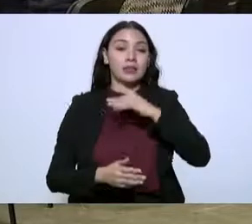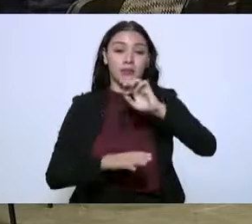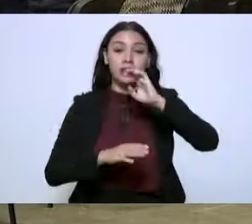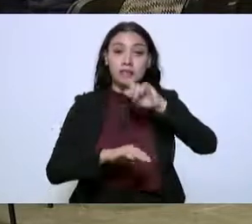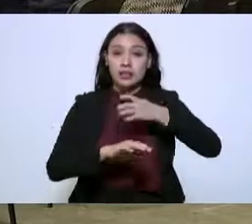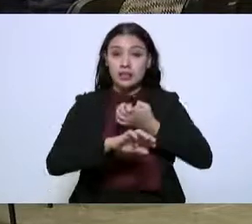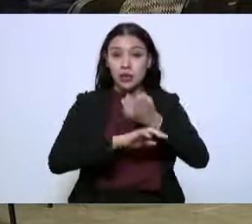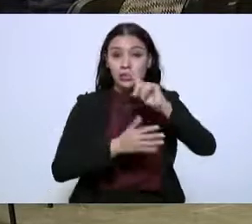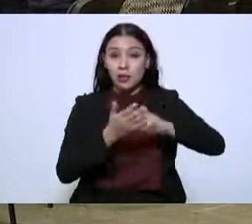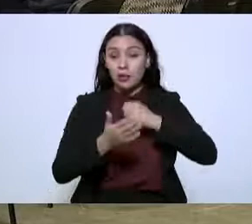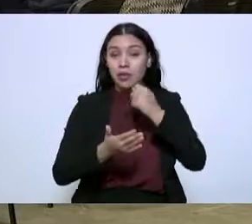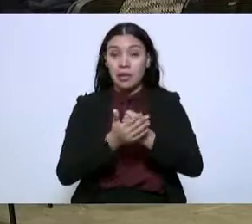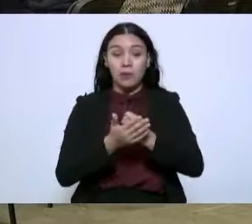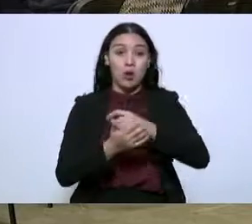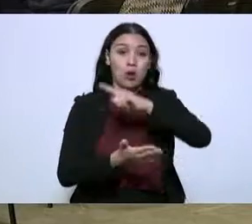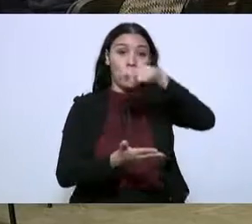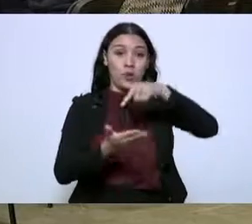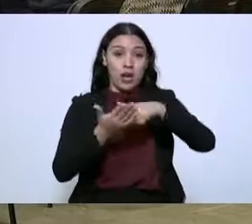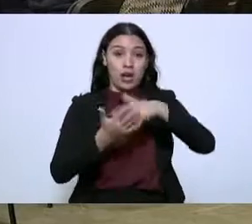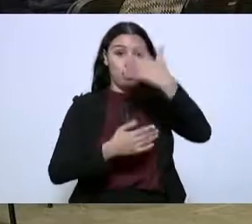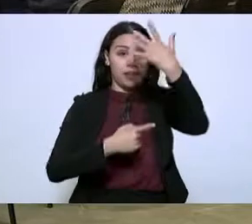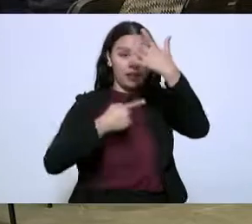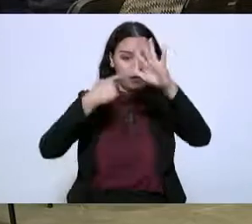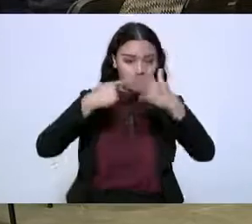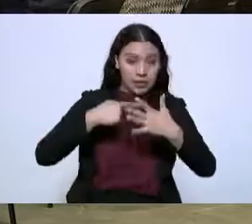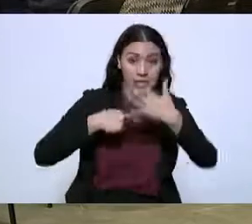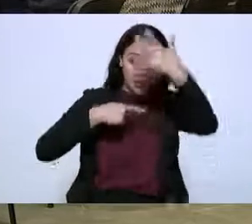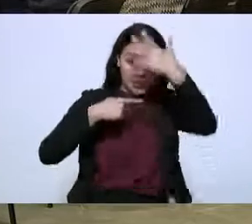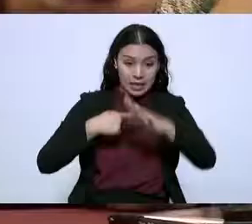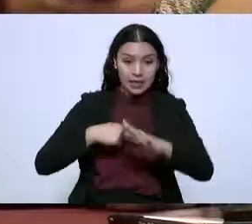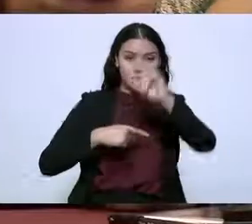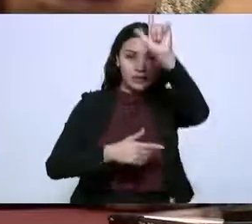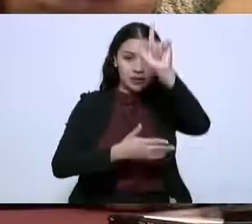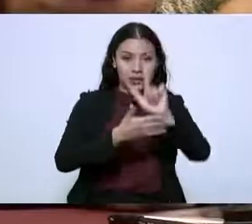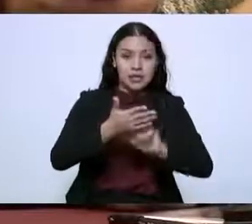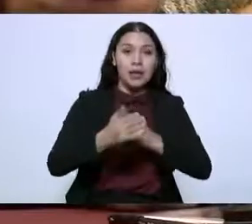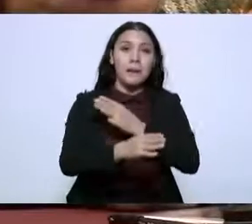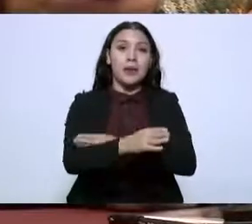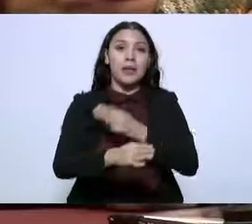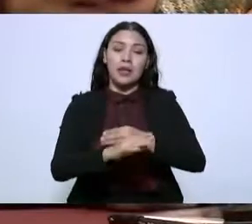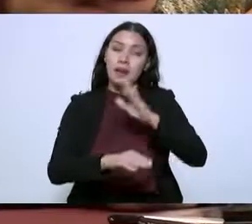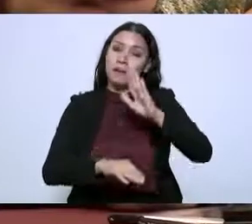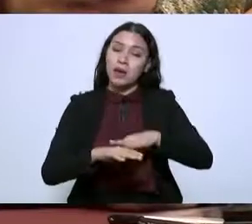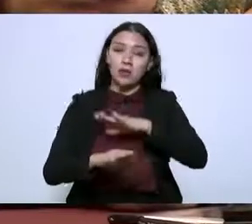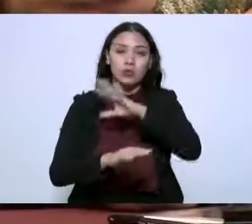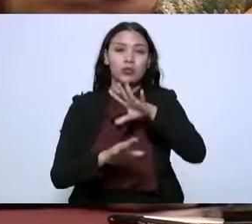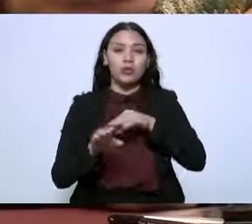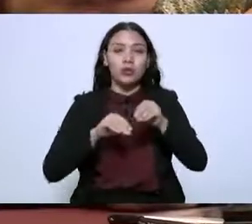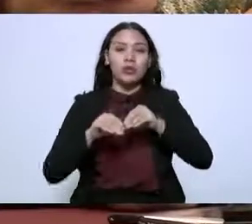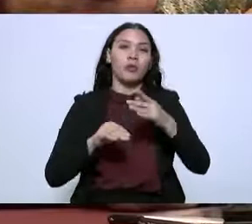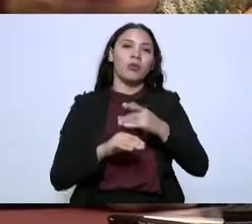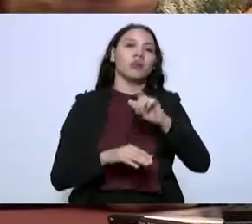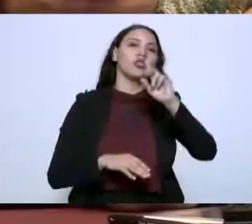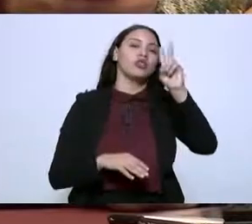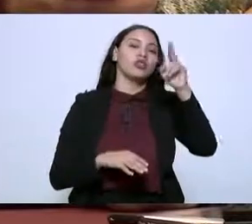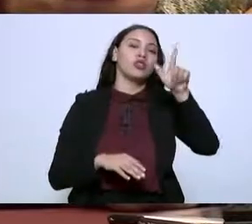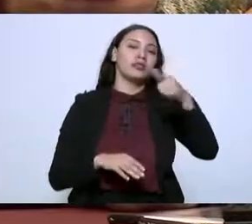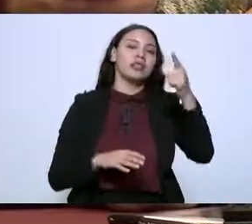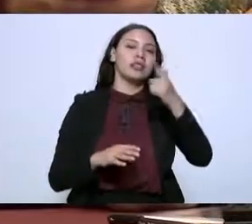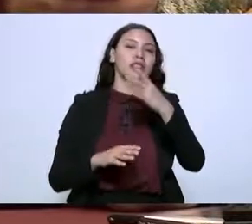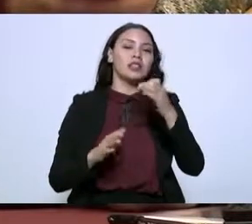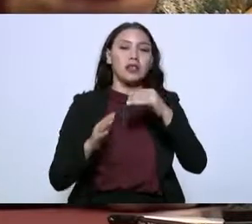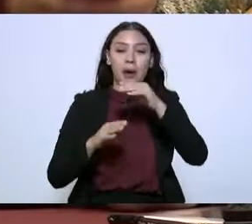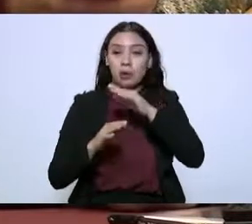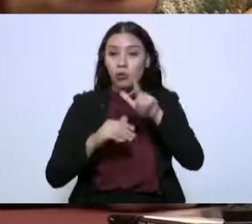Tamaulipas es el décimo lugar nacional de producción maderable, con 213 mil 514 metros cúbicos de